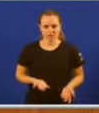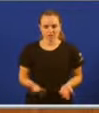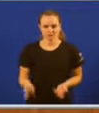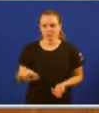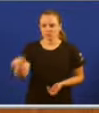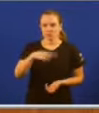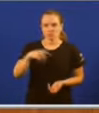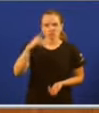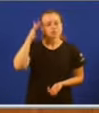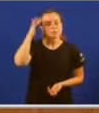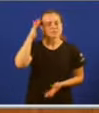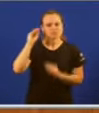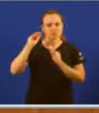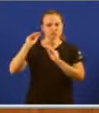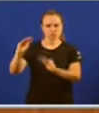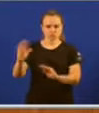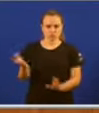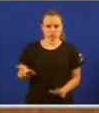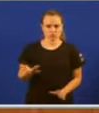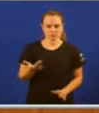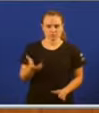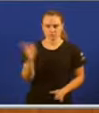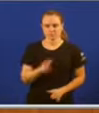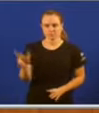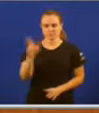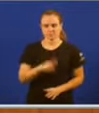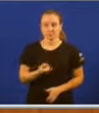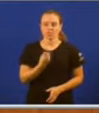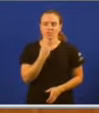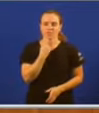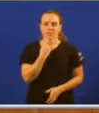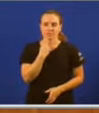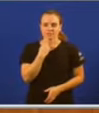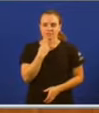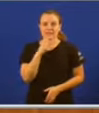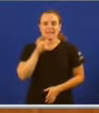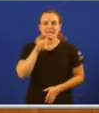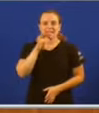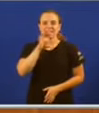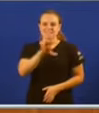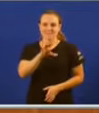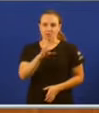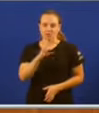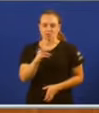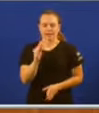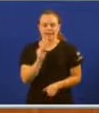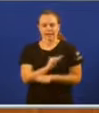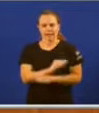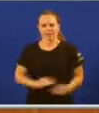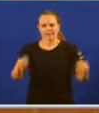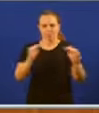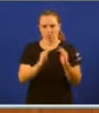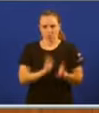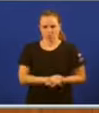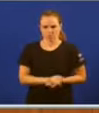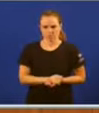neste pensamento único que ponen en marcha nos din e é que este Estado nos garantiza igualdade. E eu preguntolle